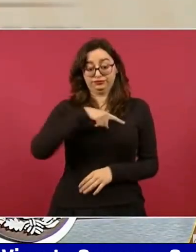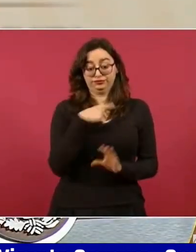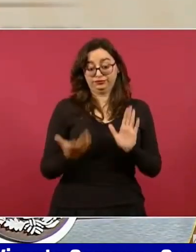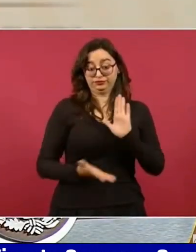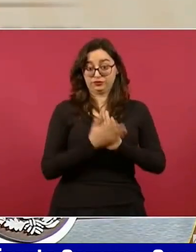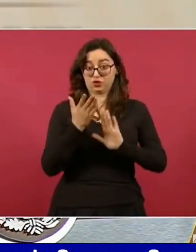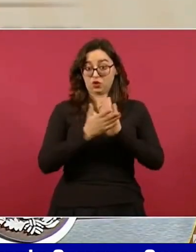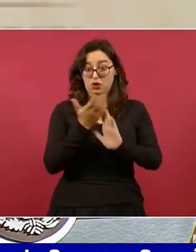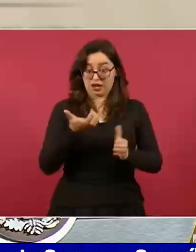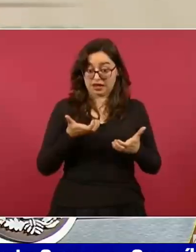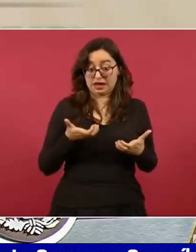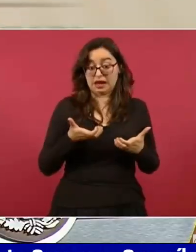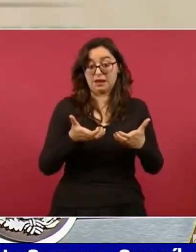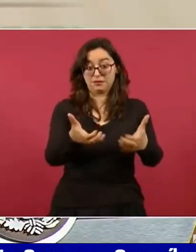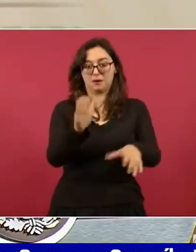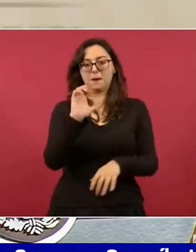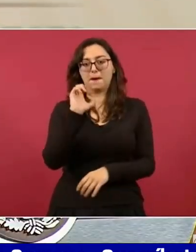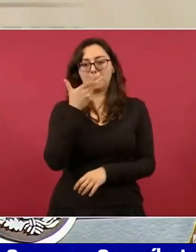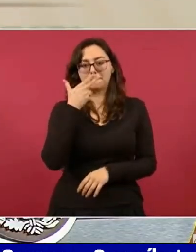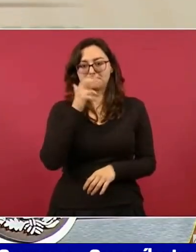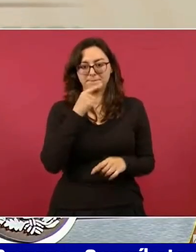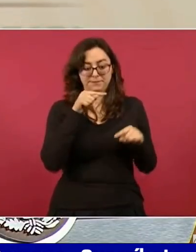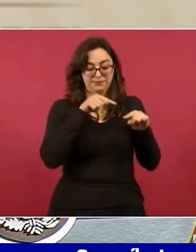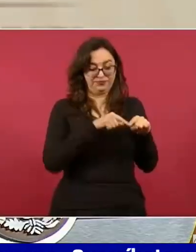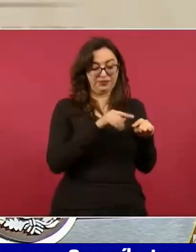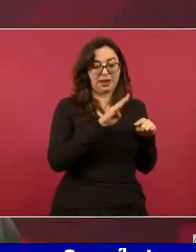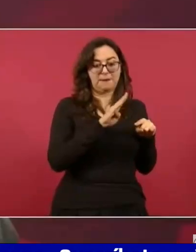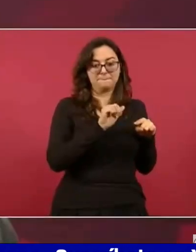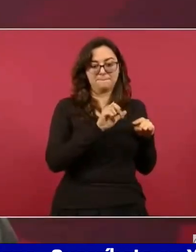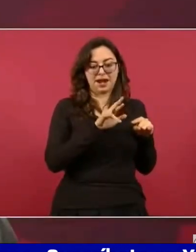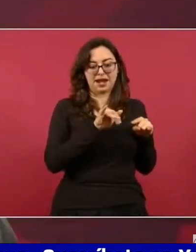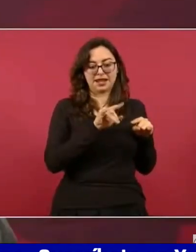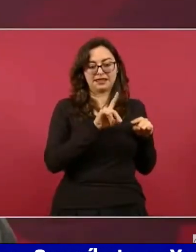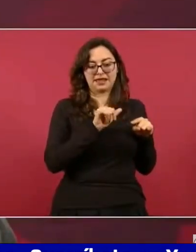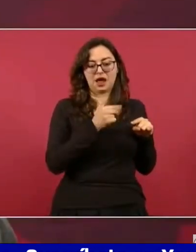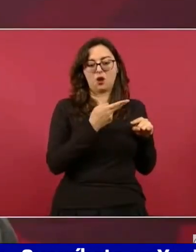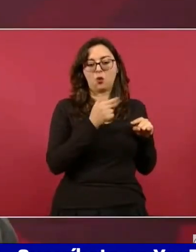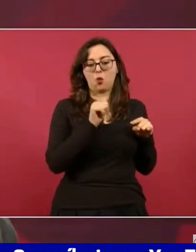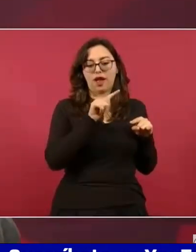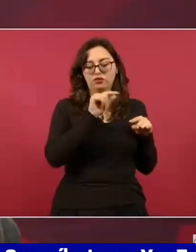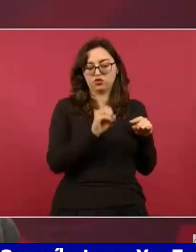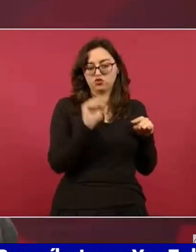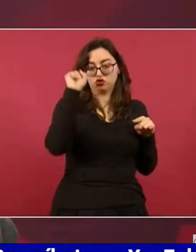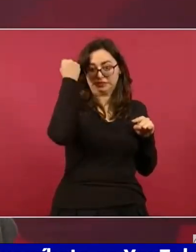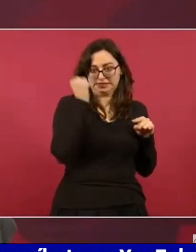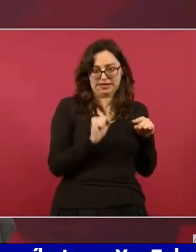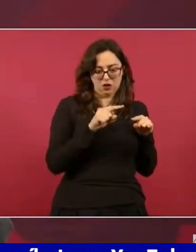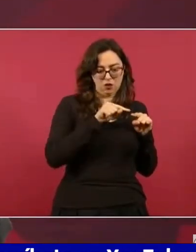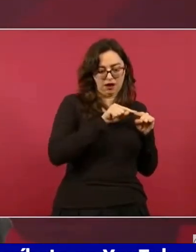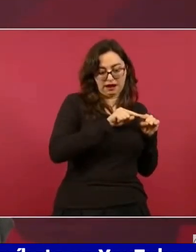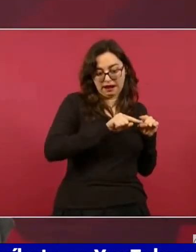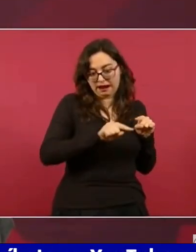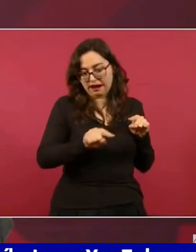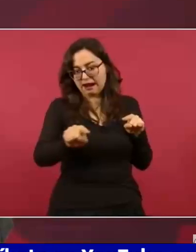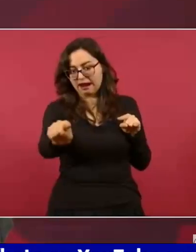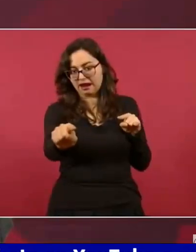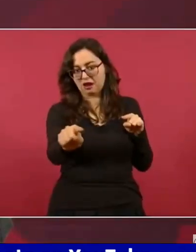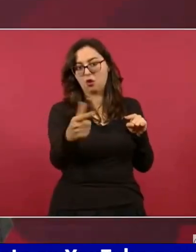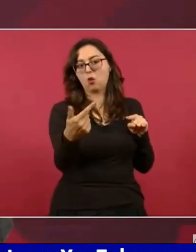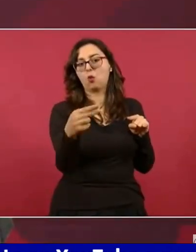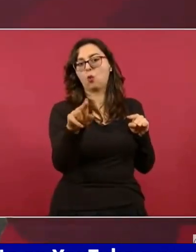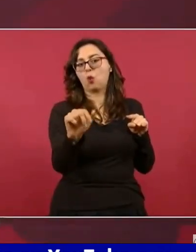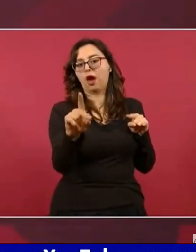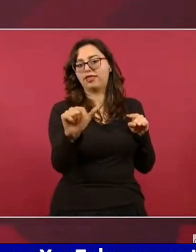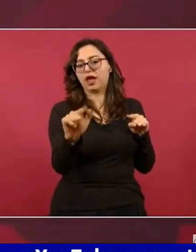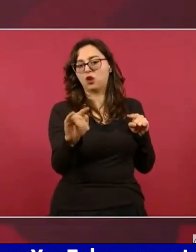Chihuahua. Badiraguato es Sinaloa y Guadalupe y Calvo es